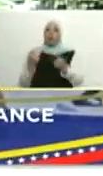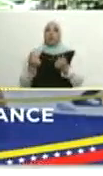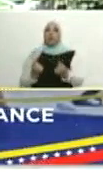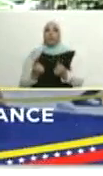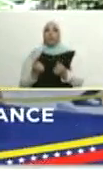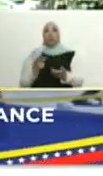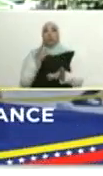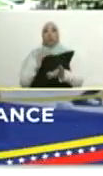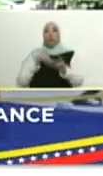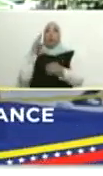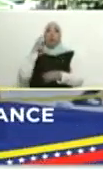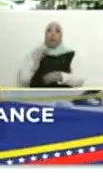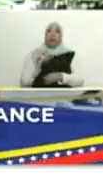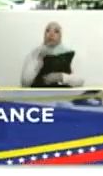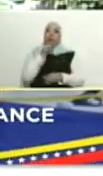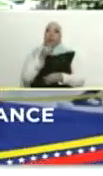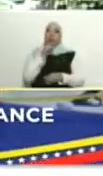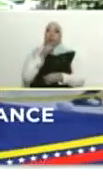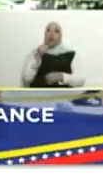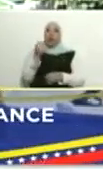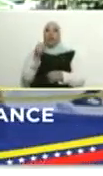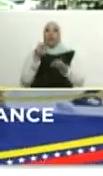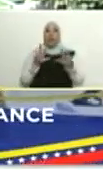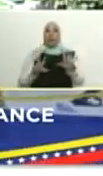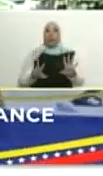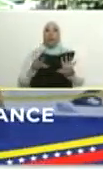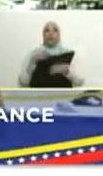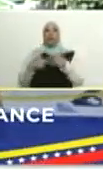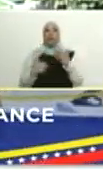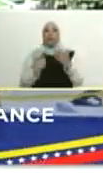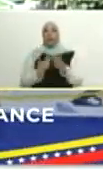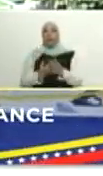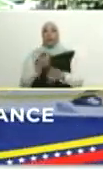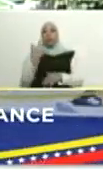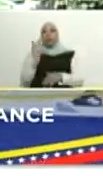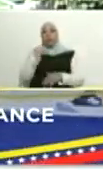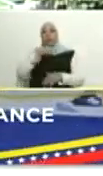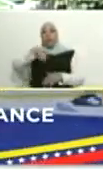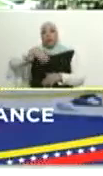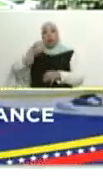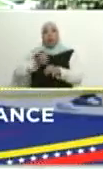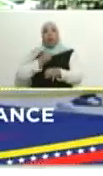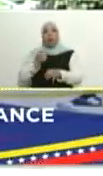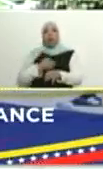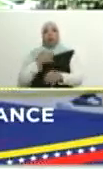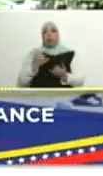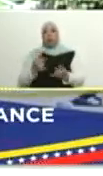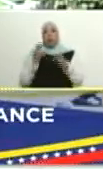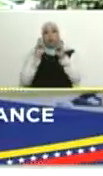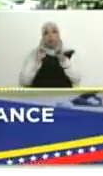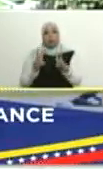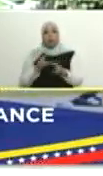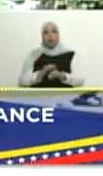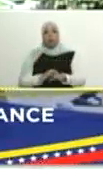bolivariana. Los 18 motores los tenemos. Los estamos trabajando permanentemente.